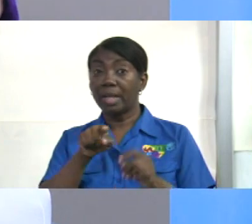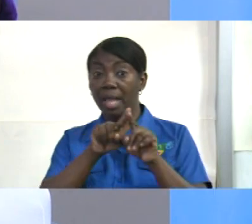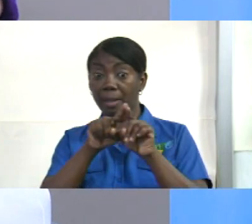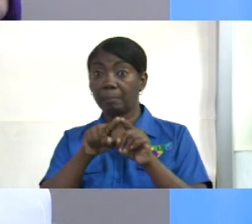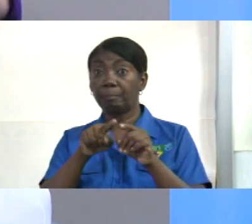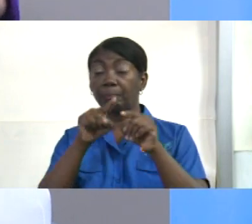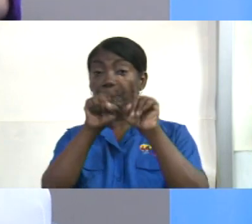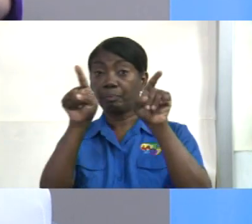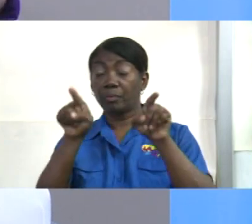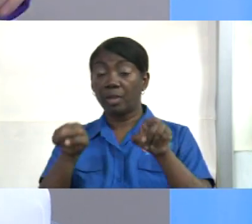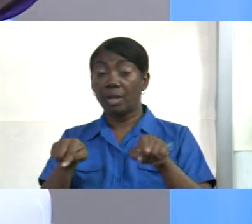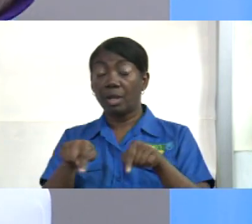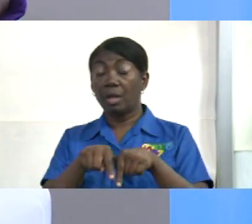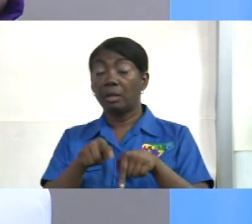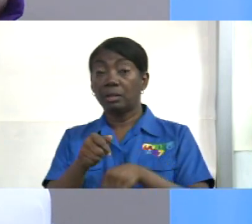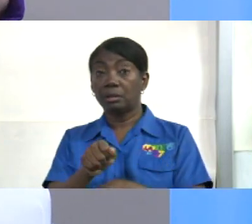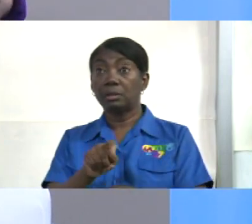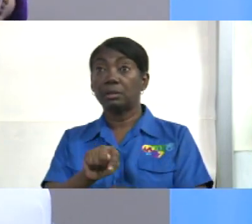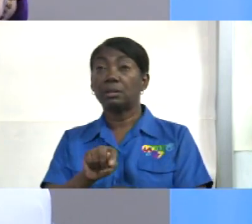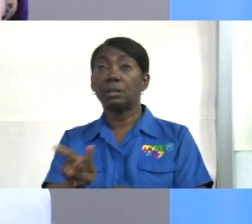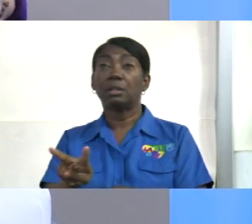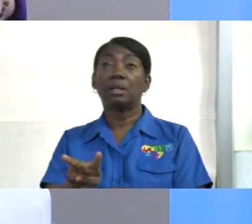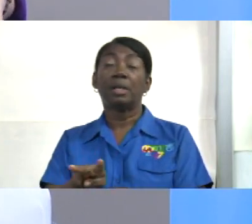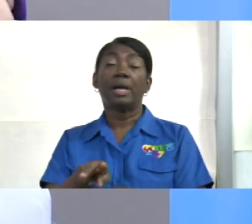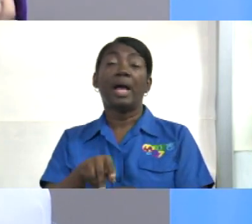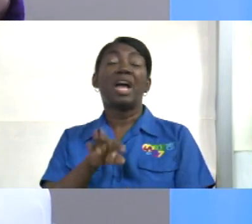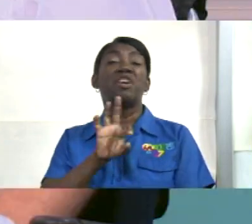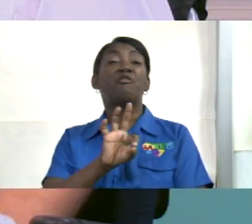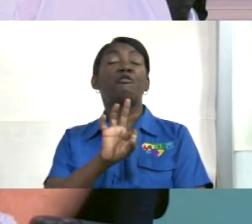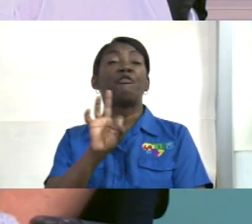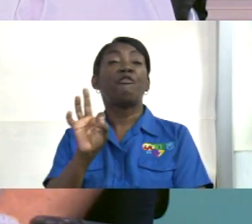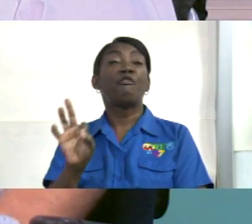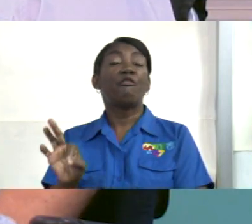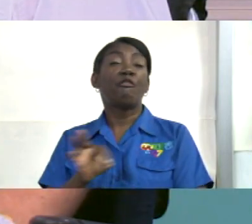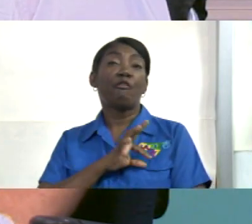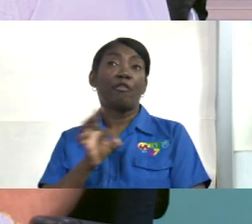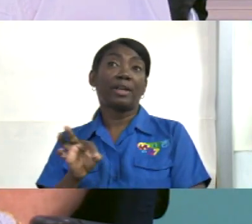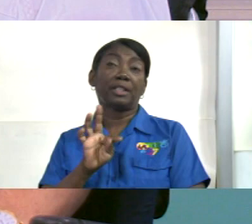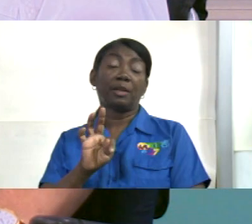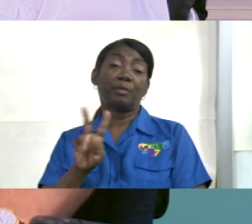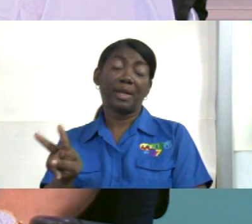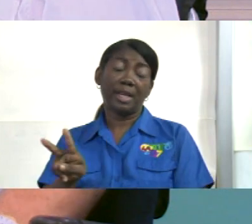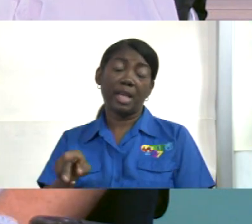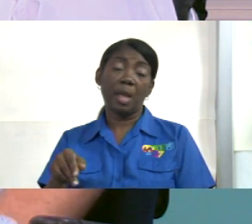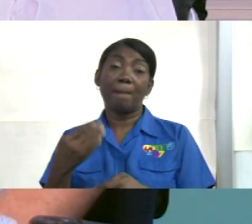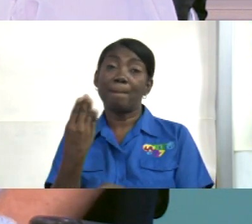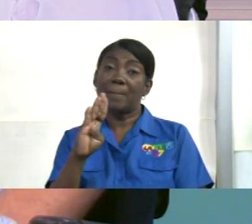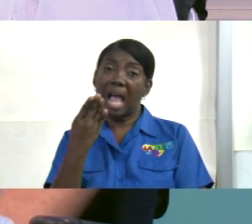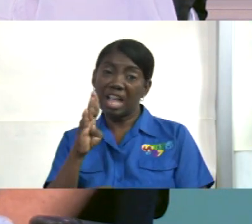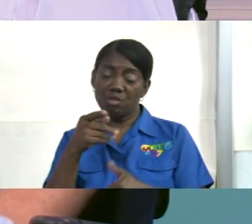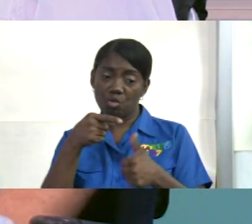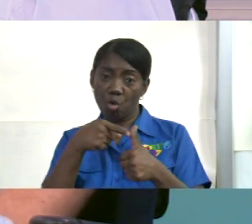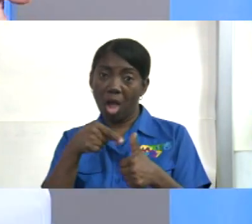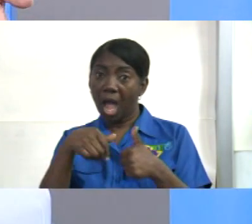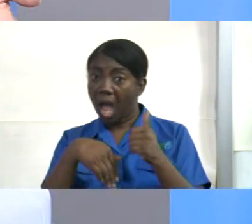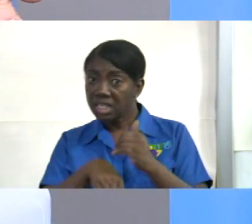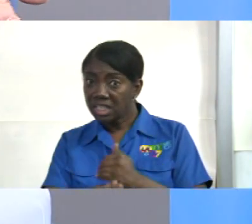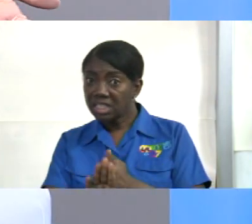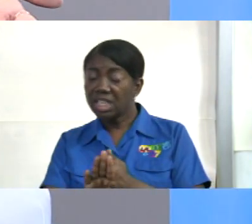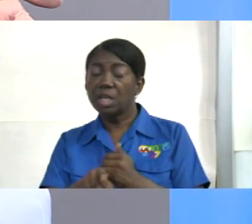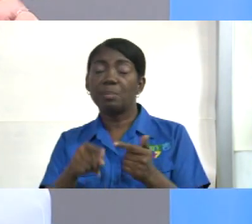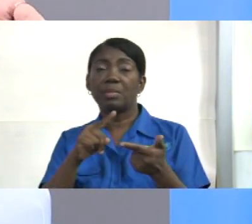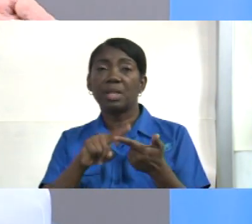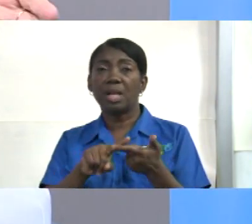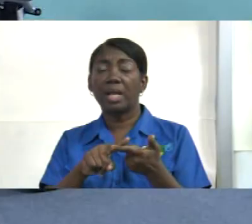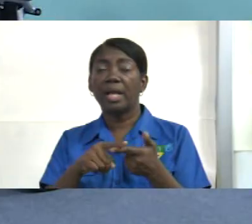tuviera usted entró había rampa tiene baño accesible debe ser así para todos